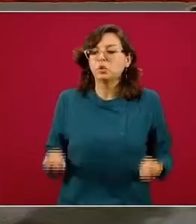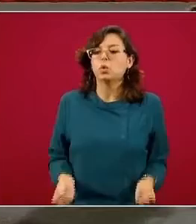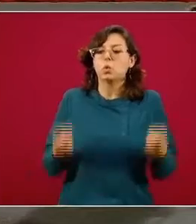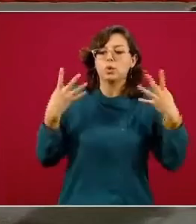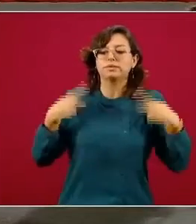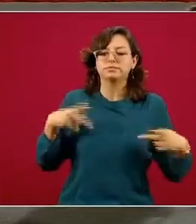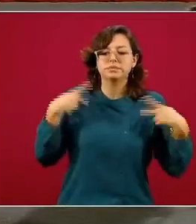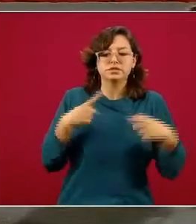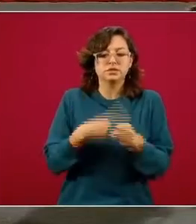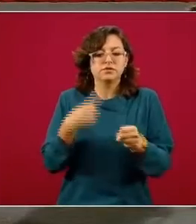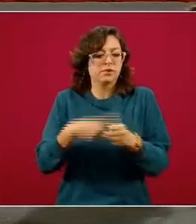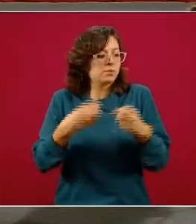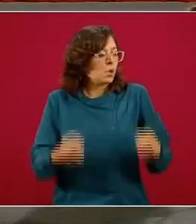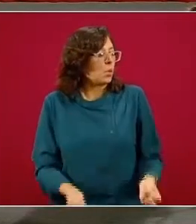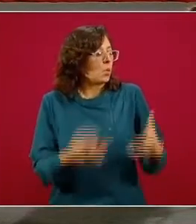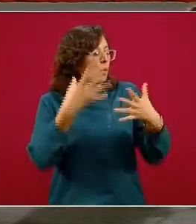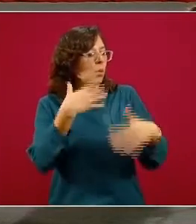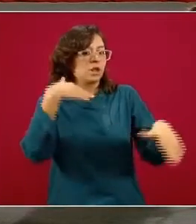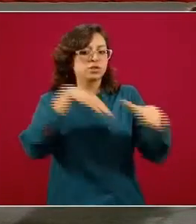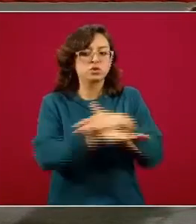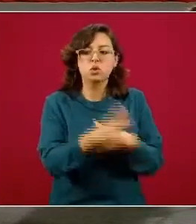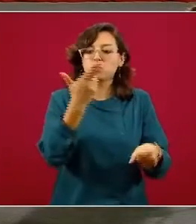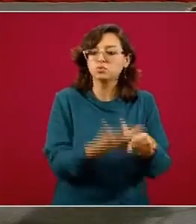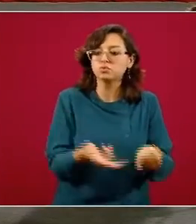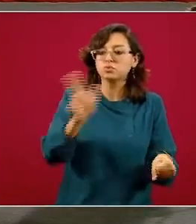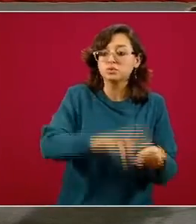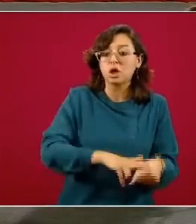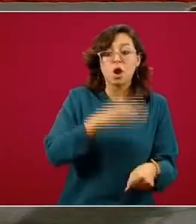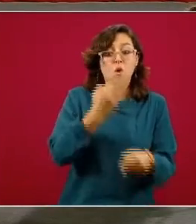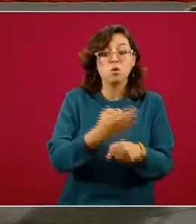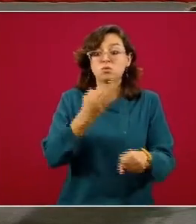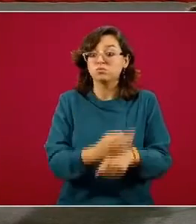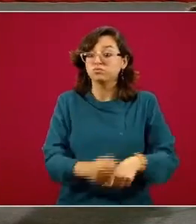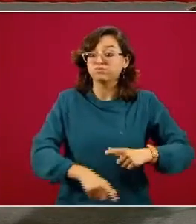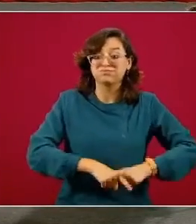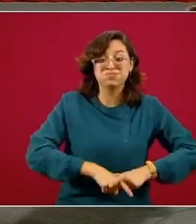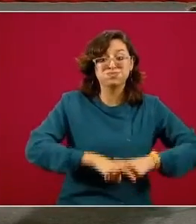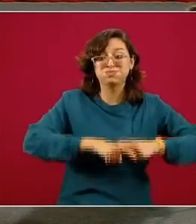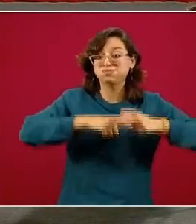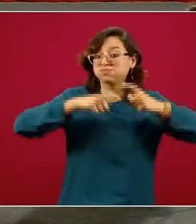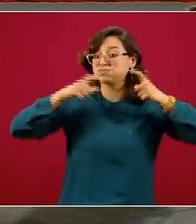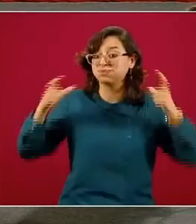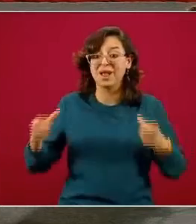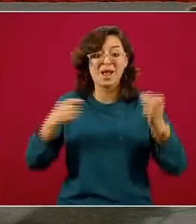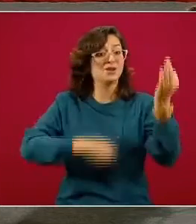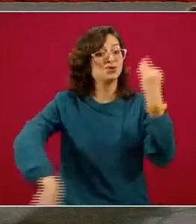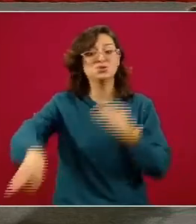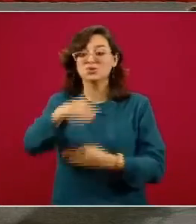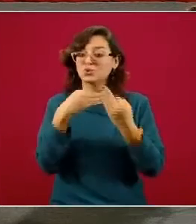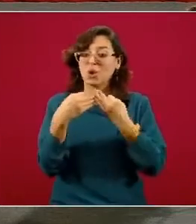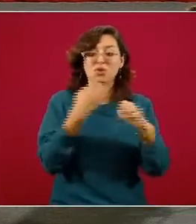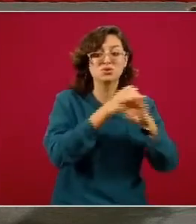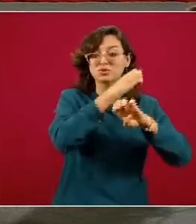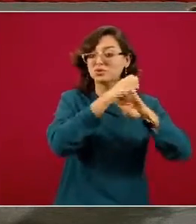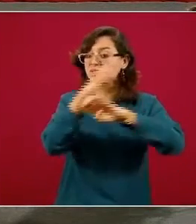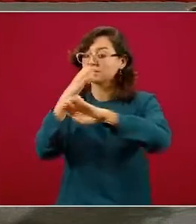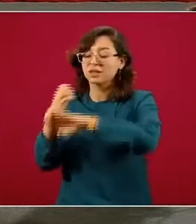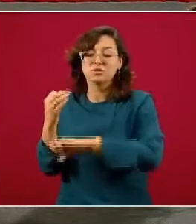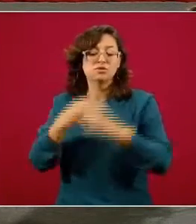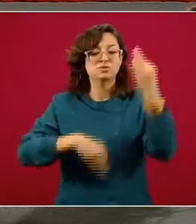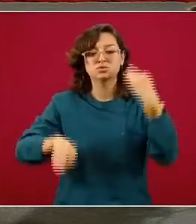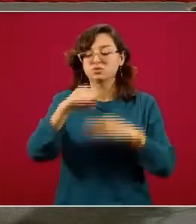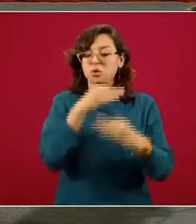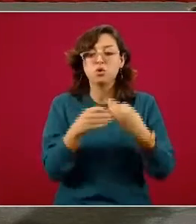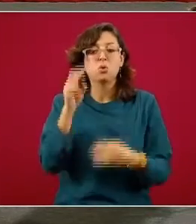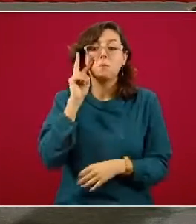la cantidad de hospitalizaciones va a la alza en todos los estados en todas las entidades federativas en donde se